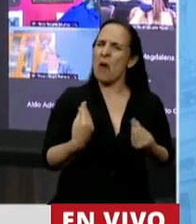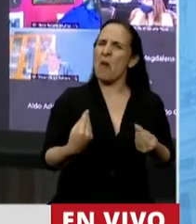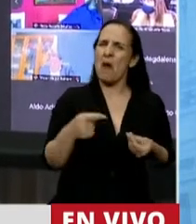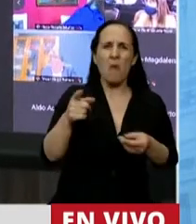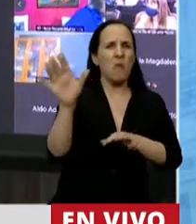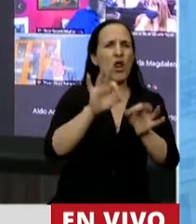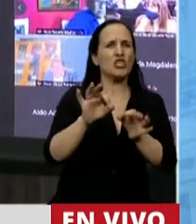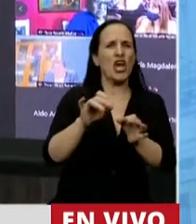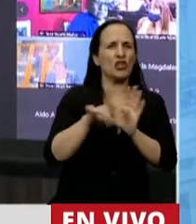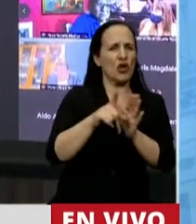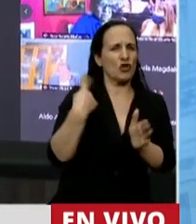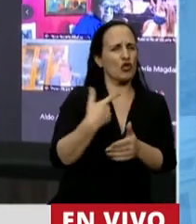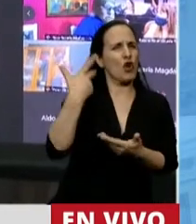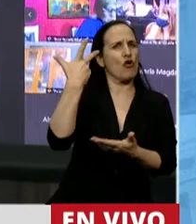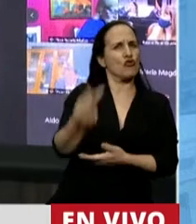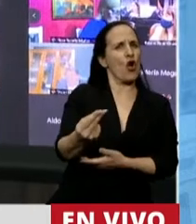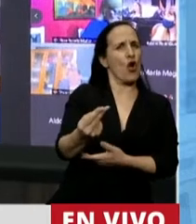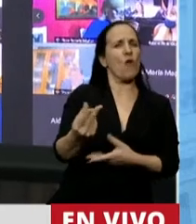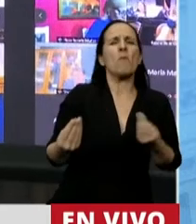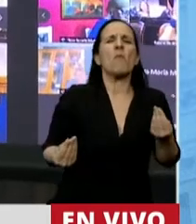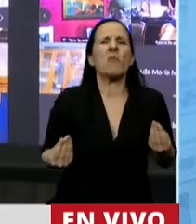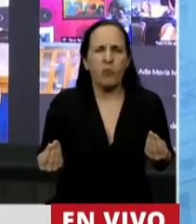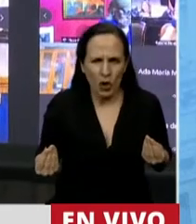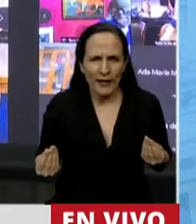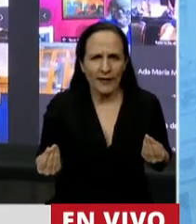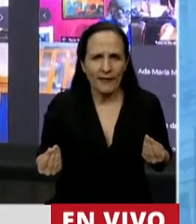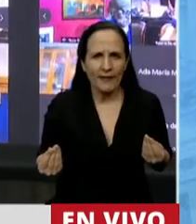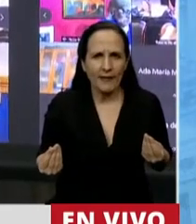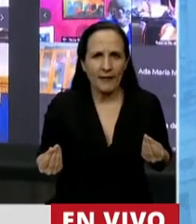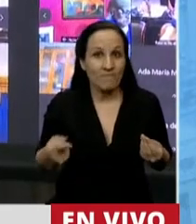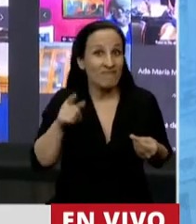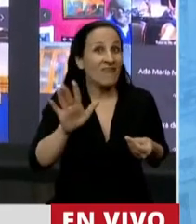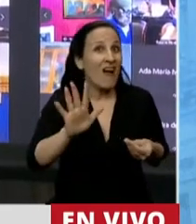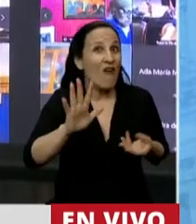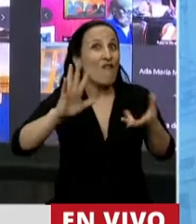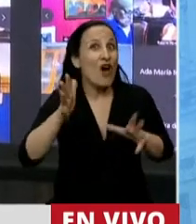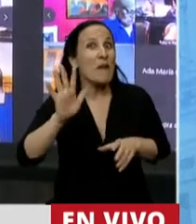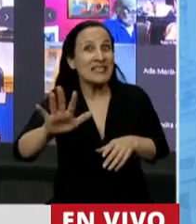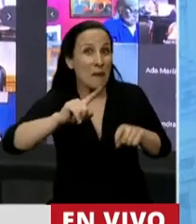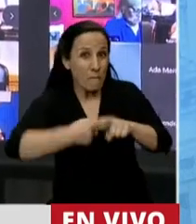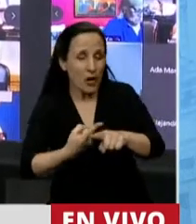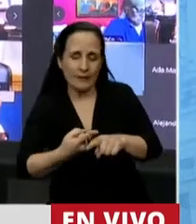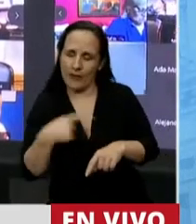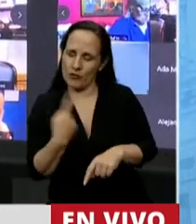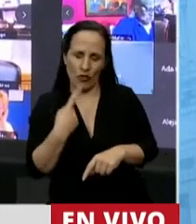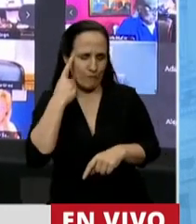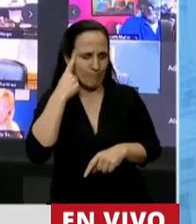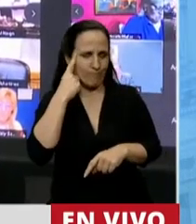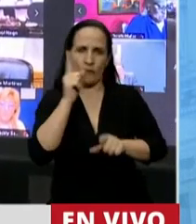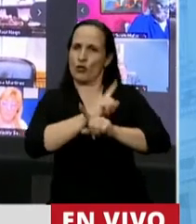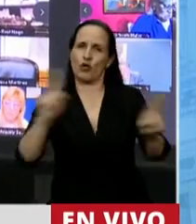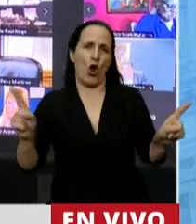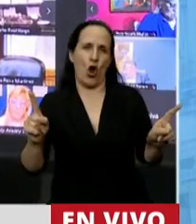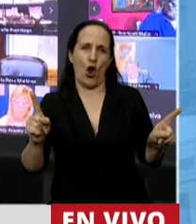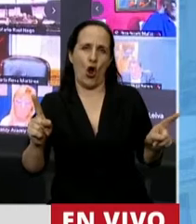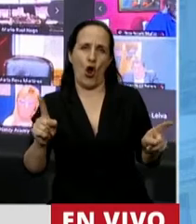proyecto, lo rechazamos porque no es la forma en la que creemos que se debe hacer política. No vamos a